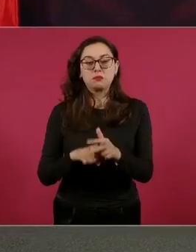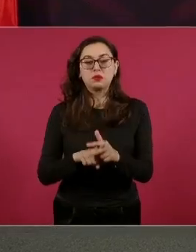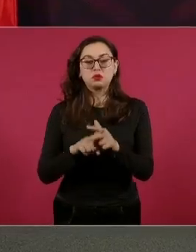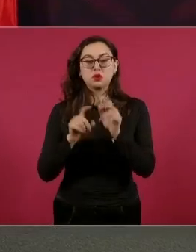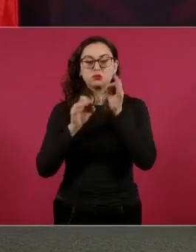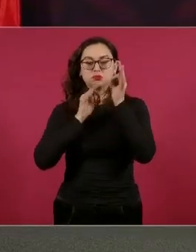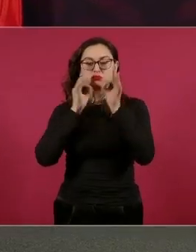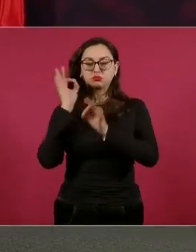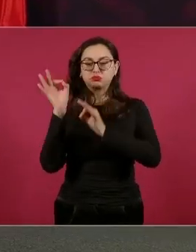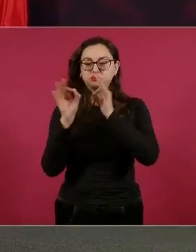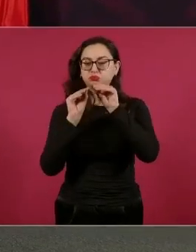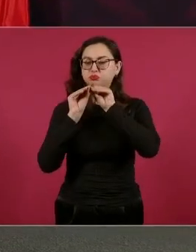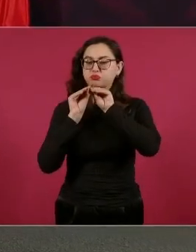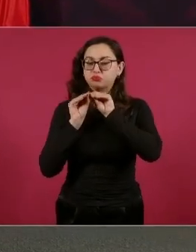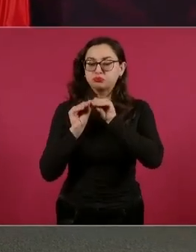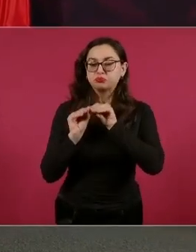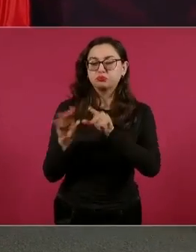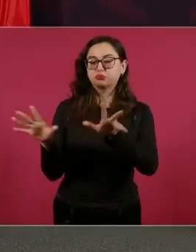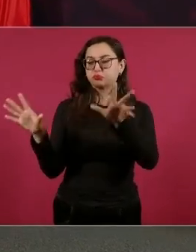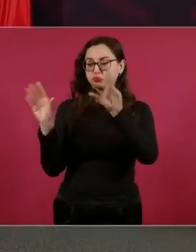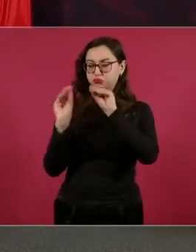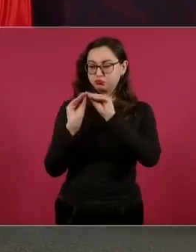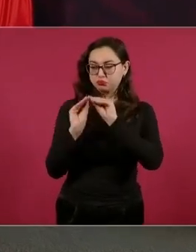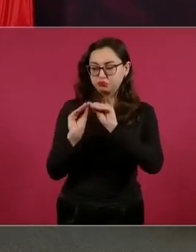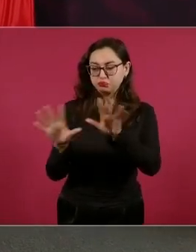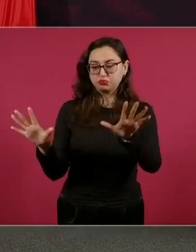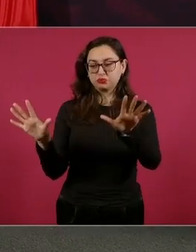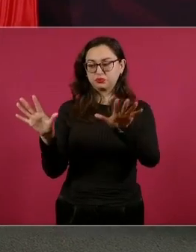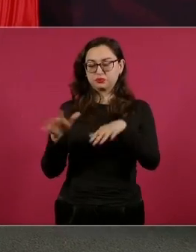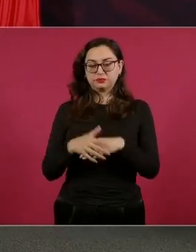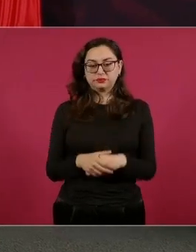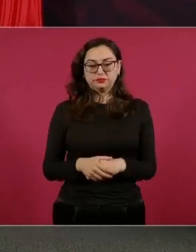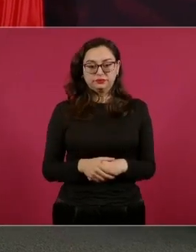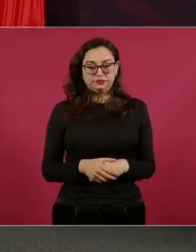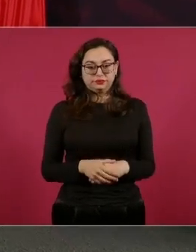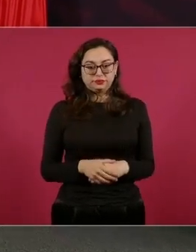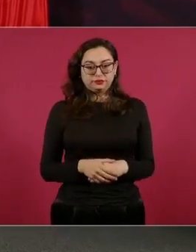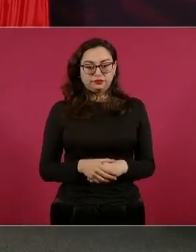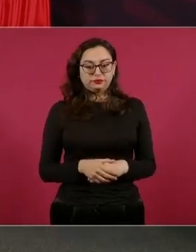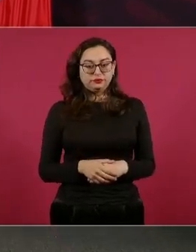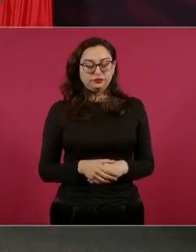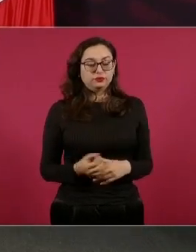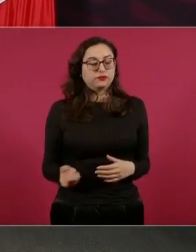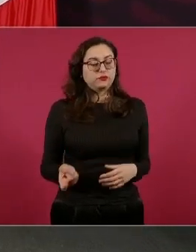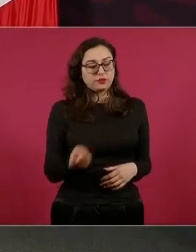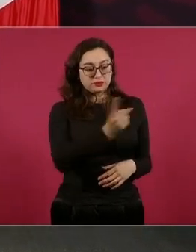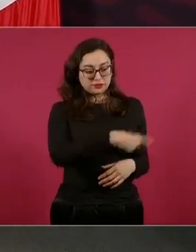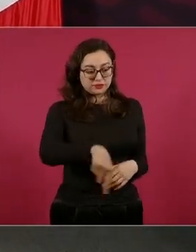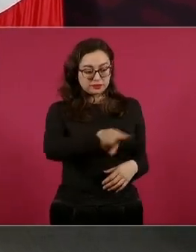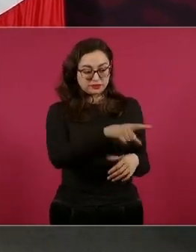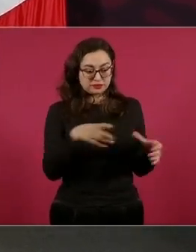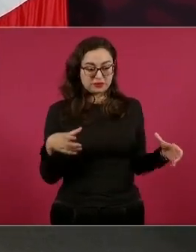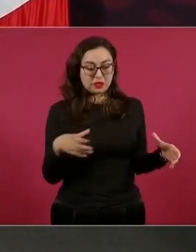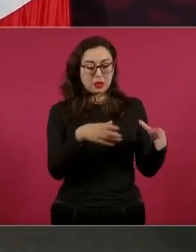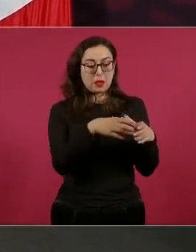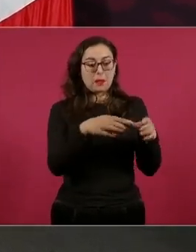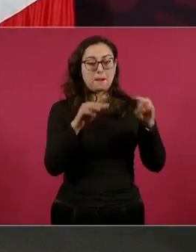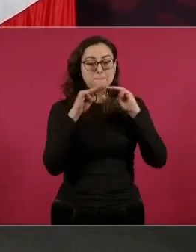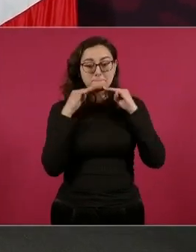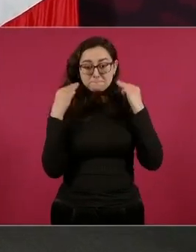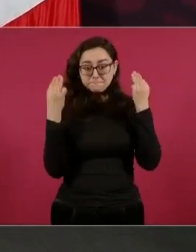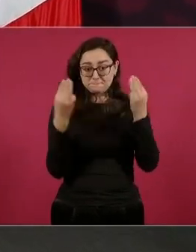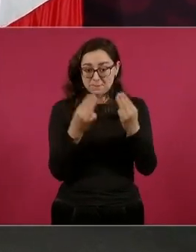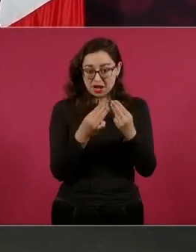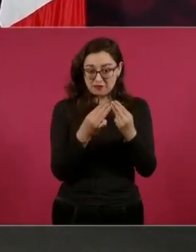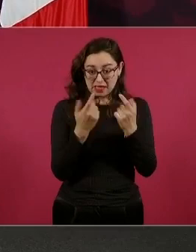pagaban con dinero, con dólares, sino